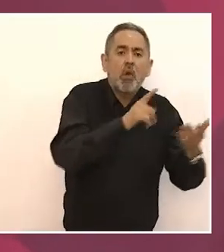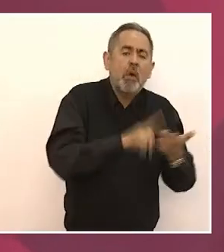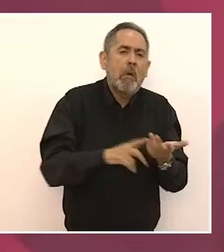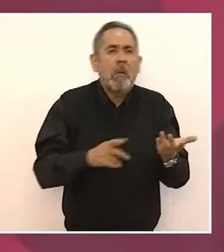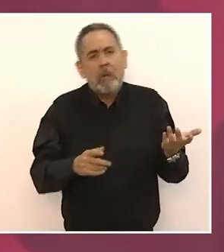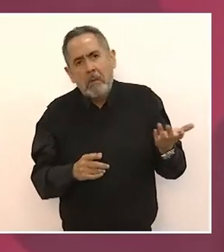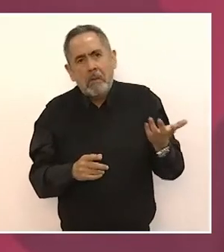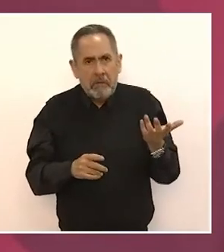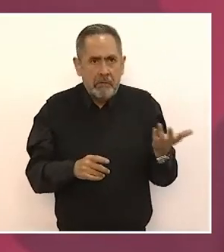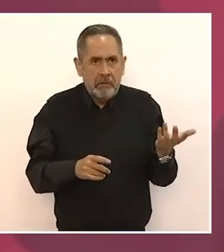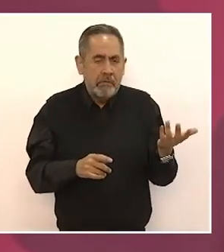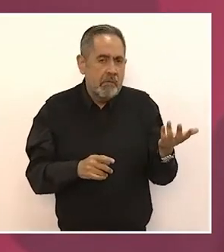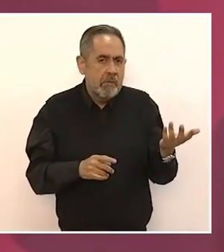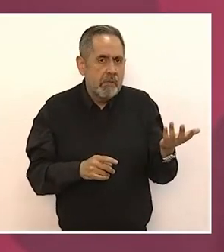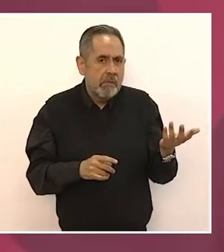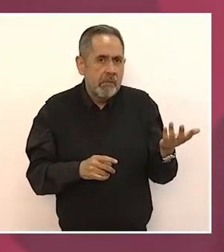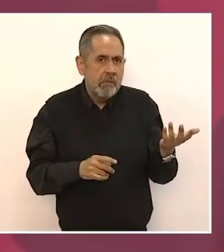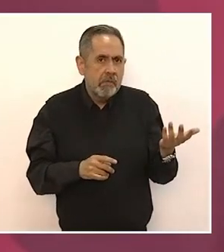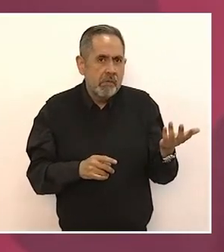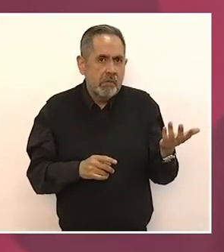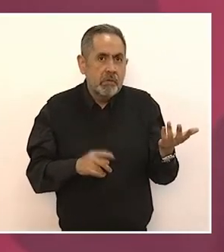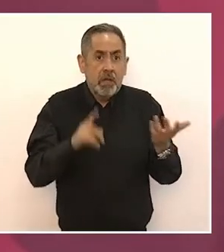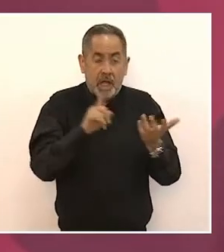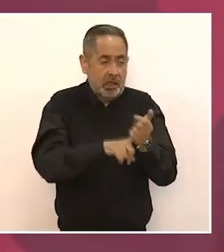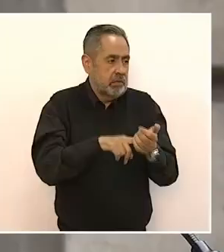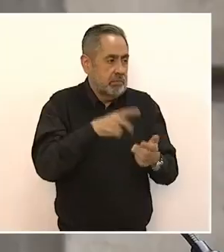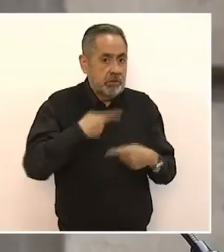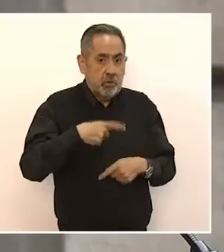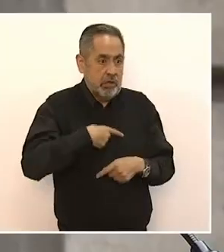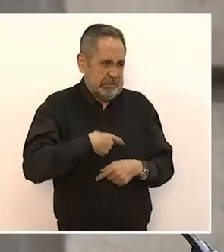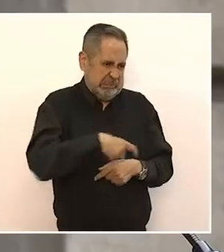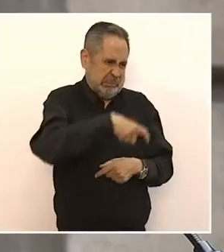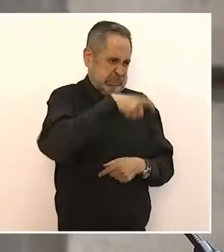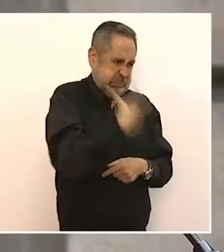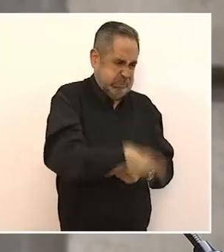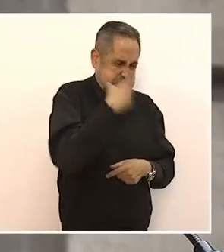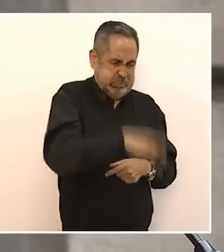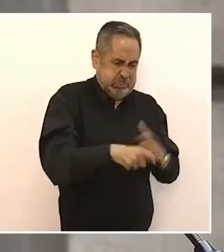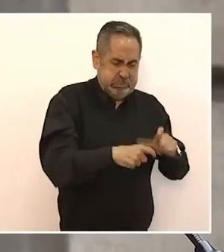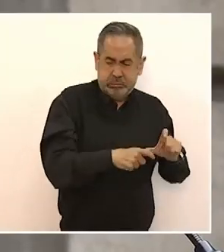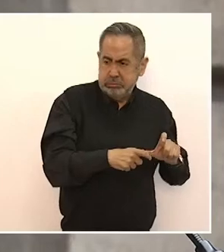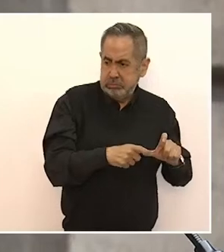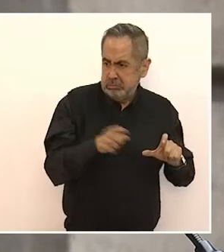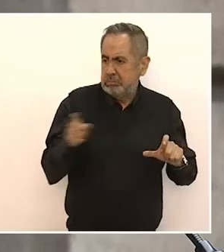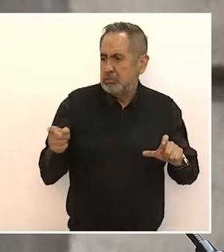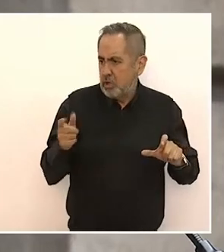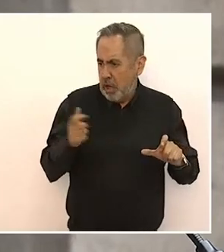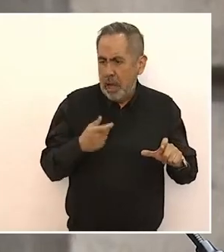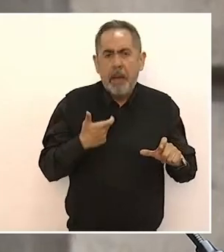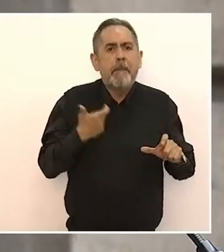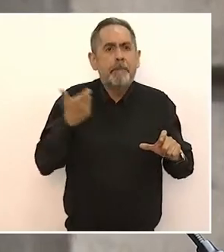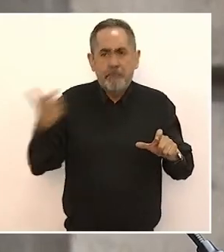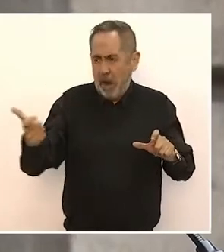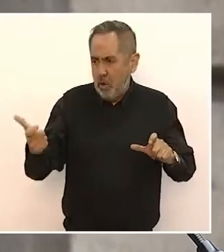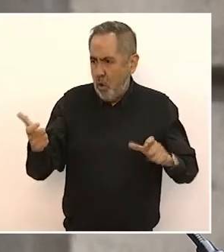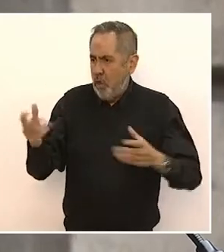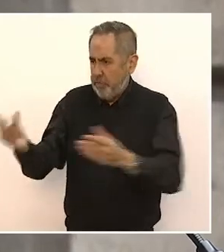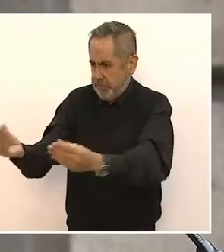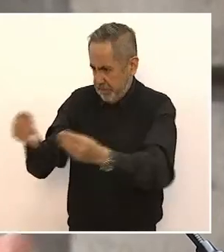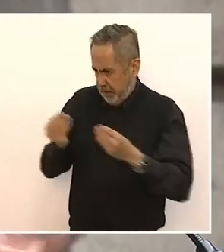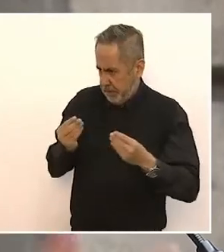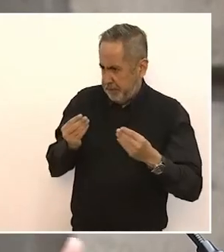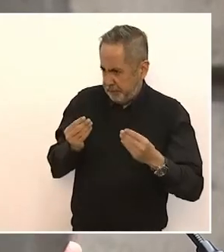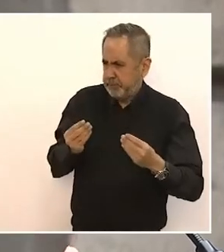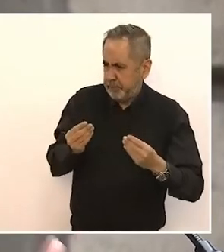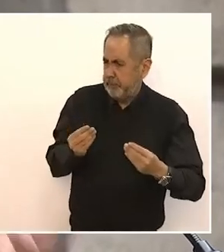muy alto poder económico de México, que habían